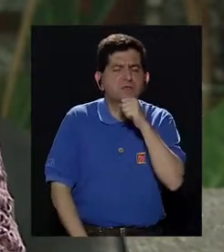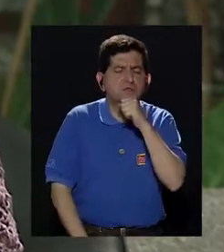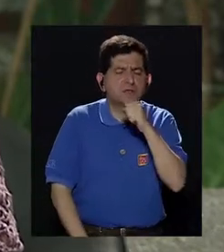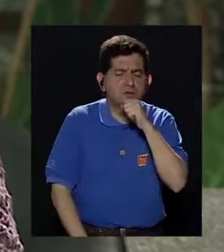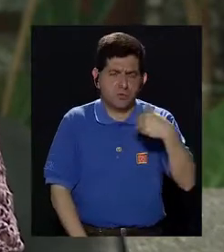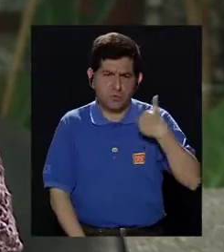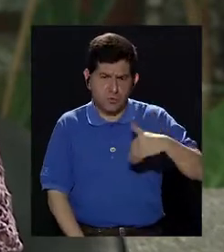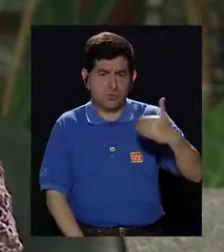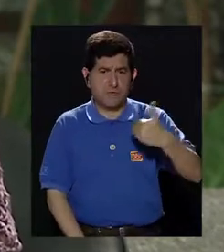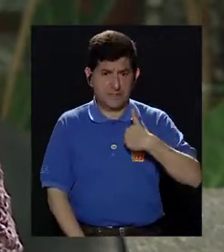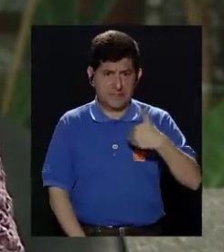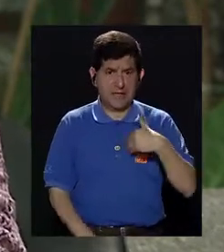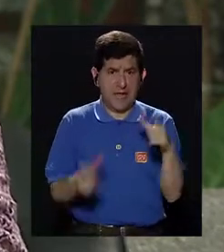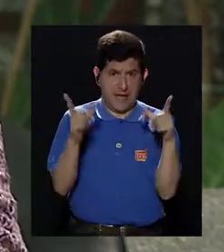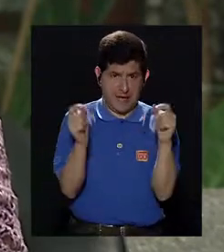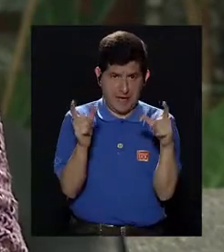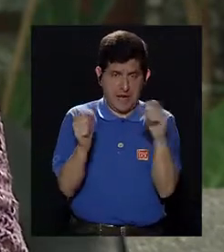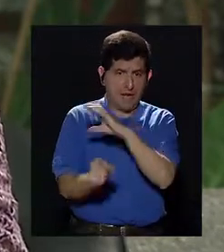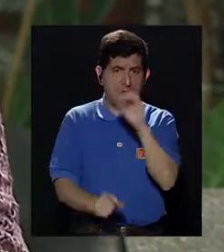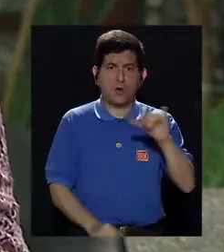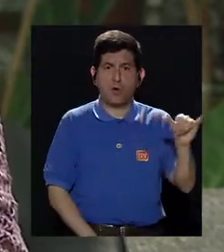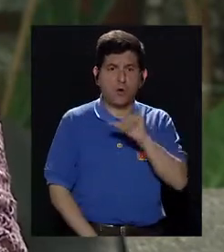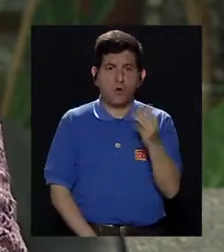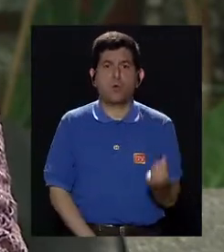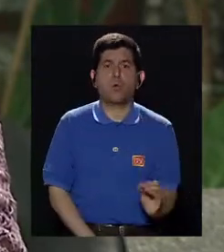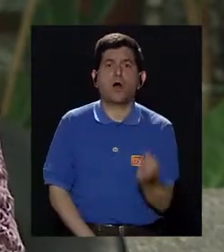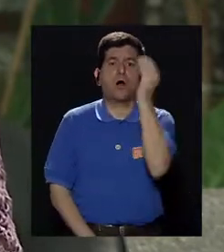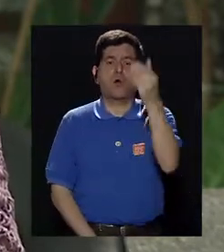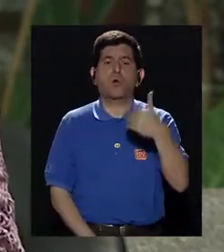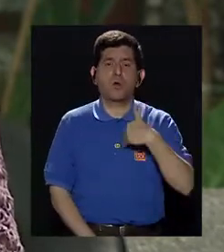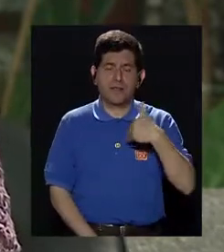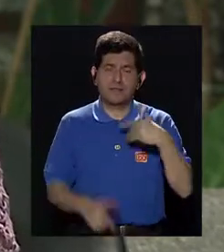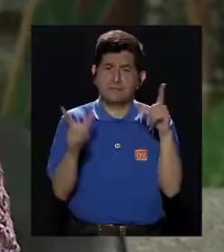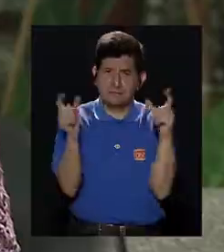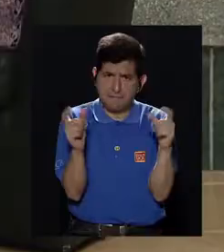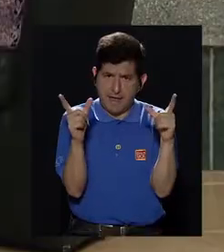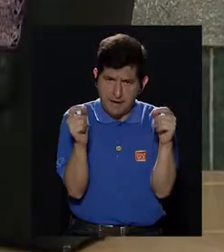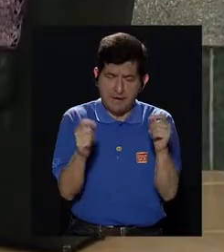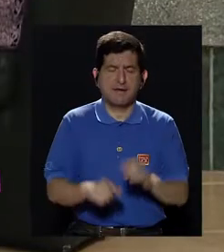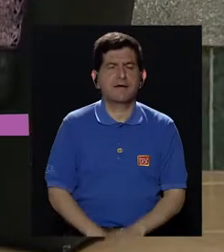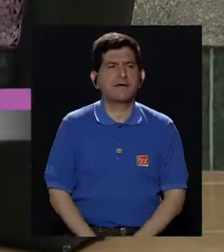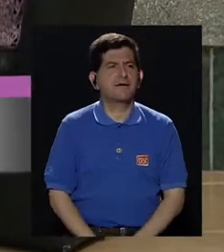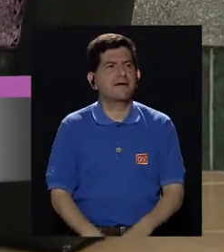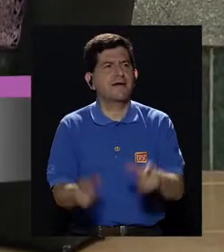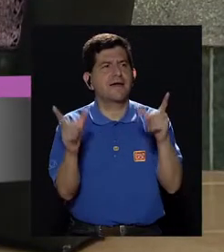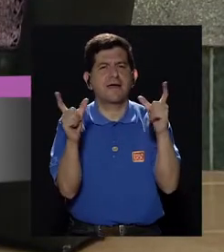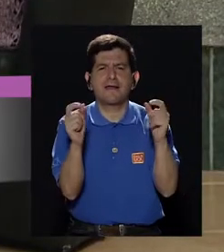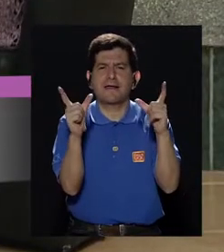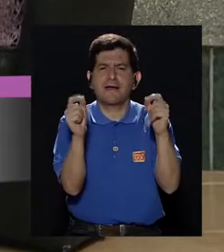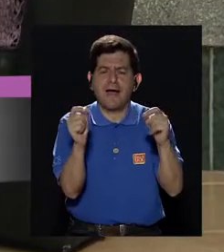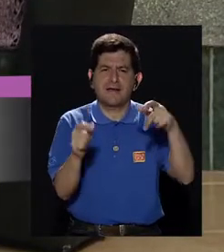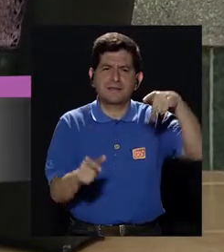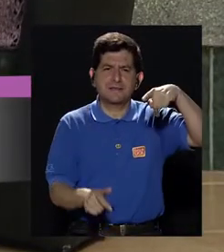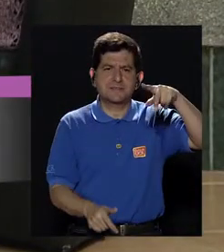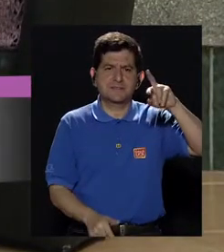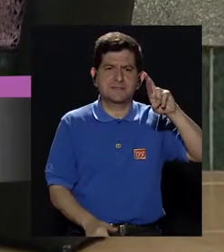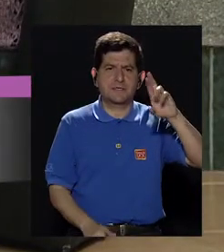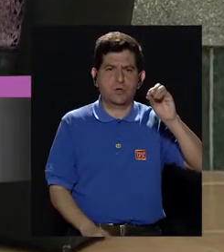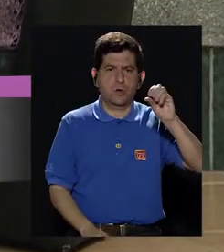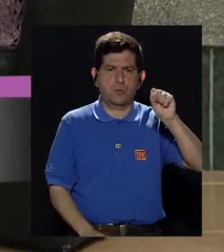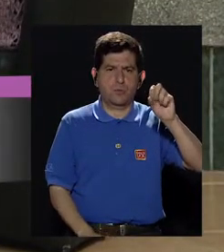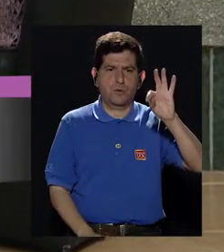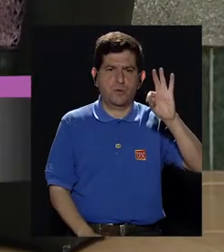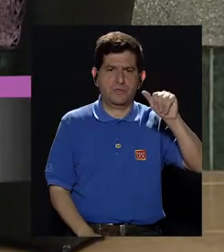mayores, hombres que tienen cáncer o hay también rango de jóvenes que tienen este tipo de cáncer. El cáncer de próstata es una de esas